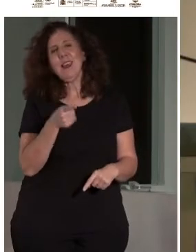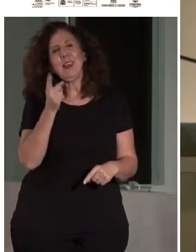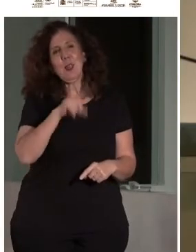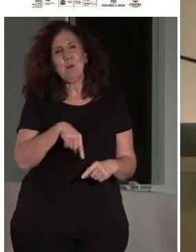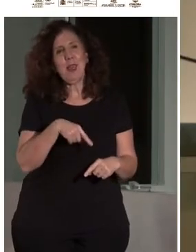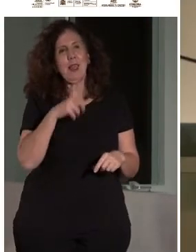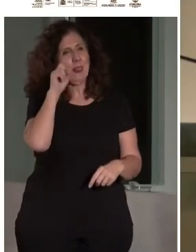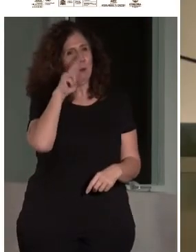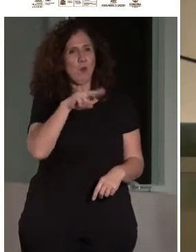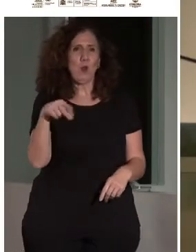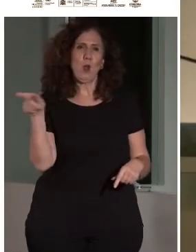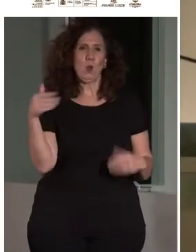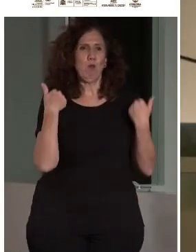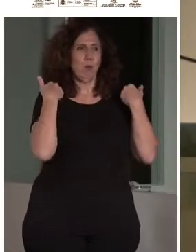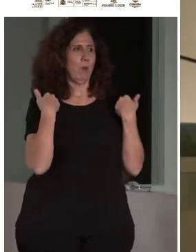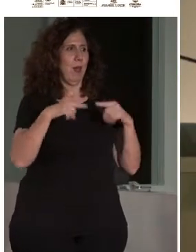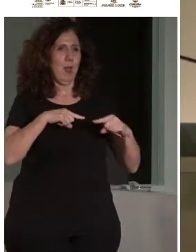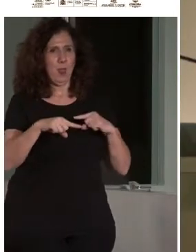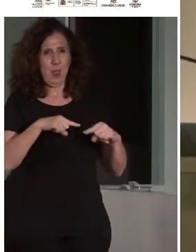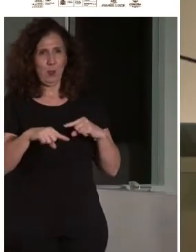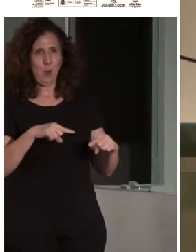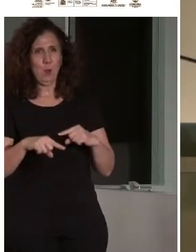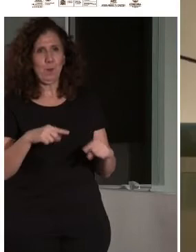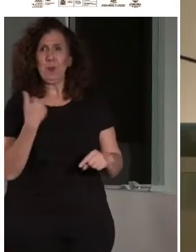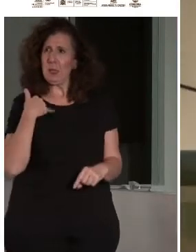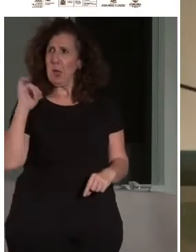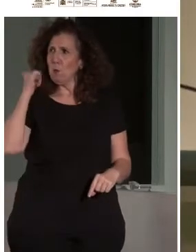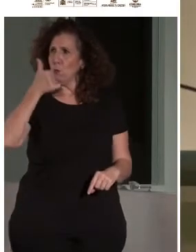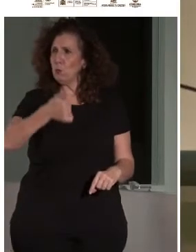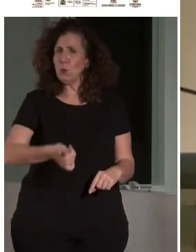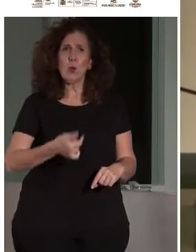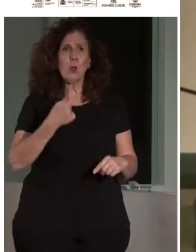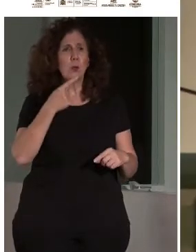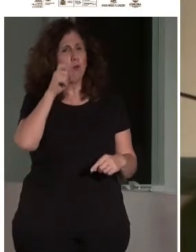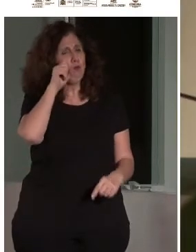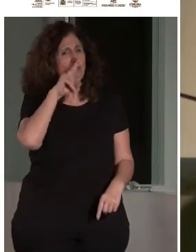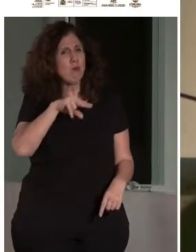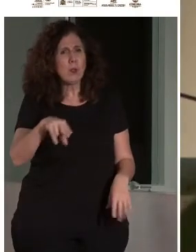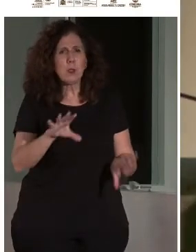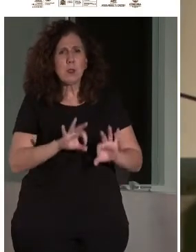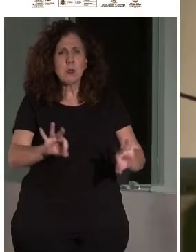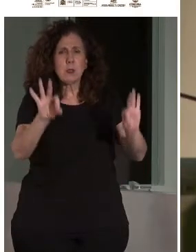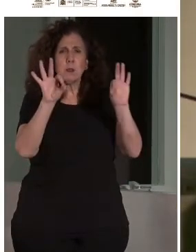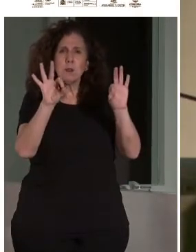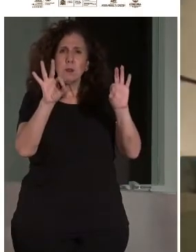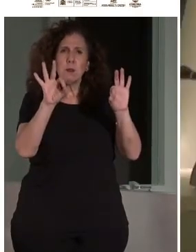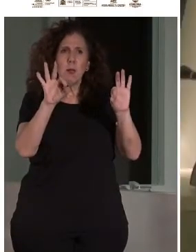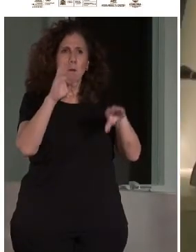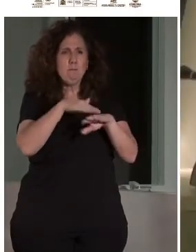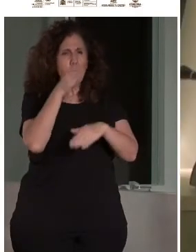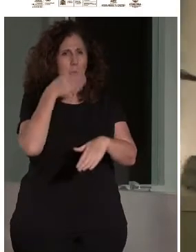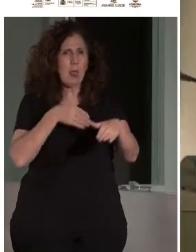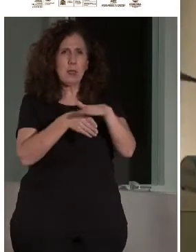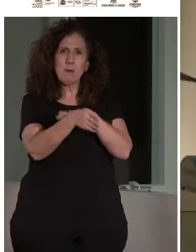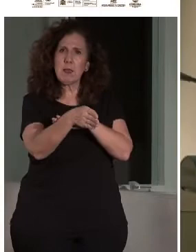bueno, estamos deseando escuchar la política que llevas haciendo ya desde hace mucho tiempo, que es un museo paradigmático en el tema de accesibilidad